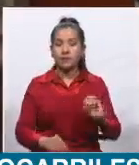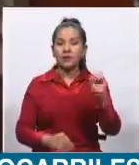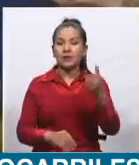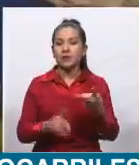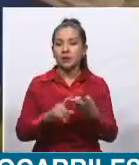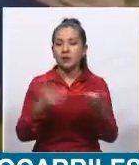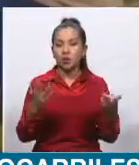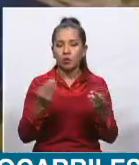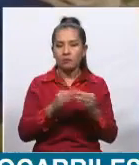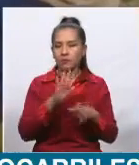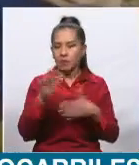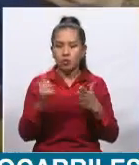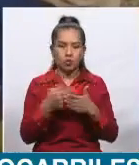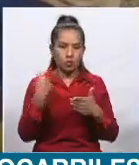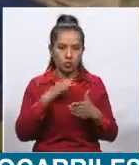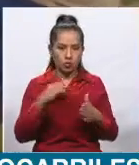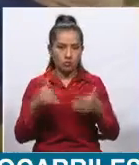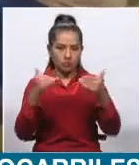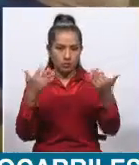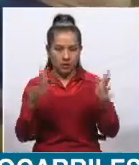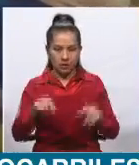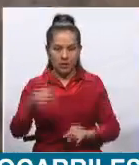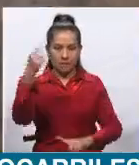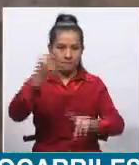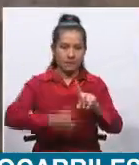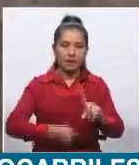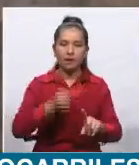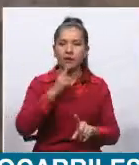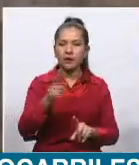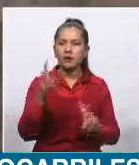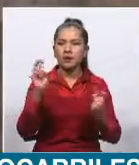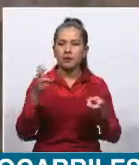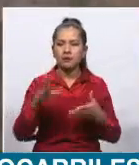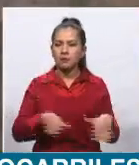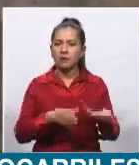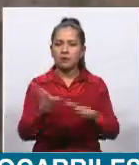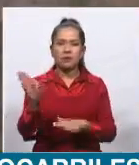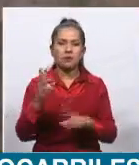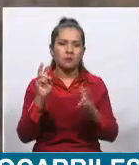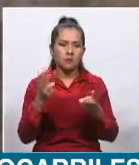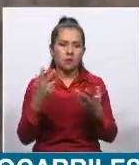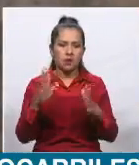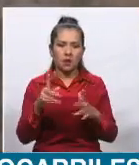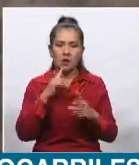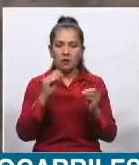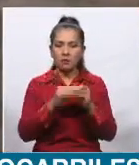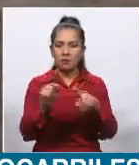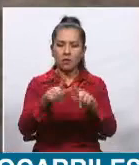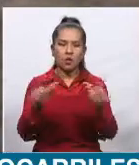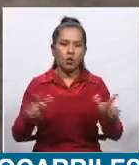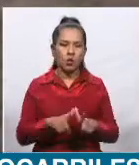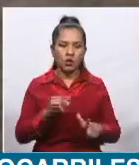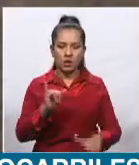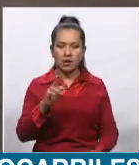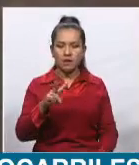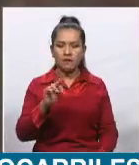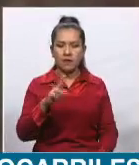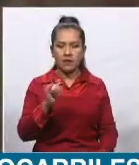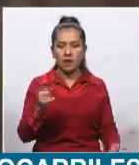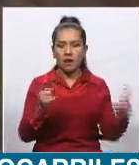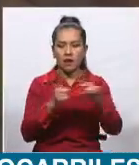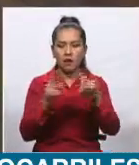hemos dado orden de proceder en este mes fue el tramo que comprende desde la localidad de Vigazama hasta Villatunari.